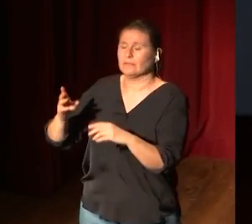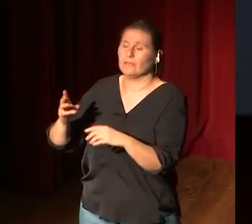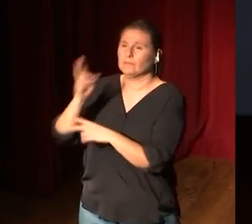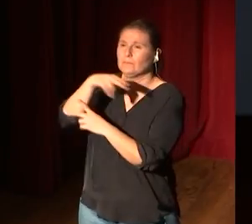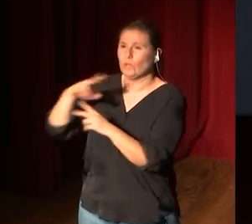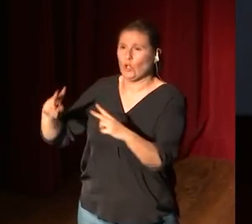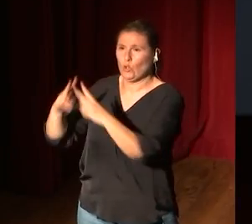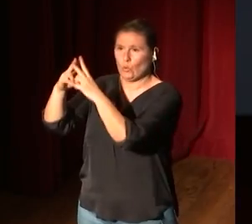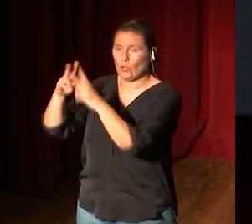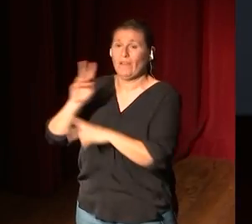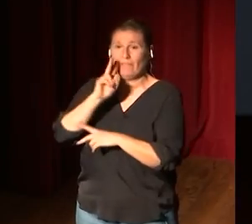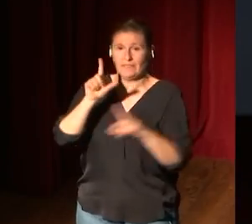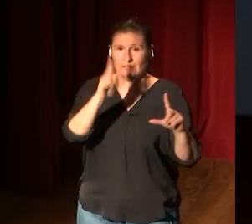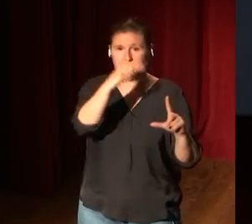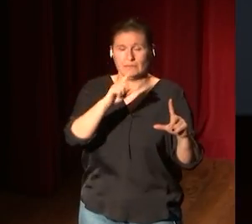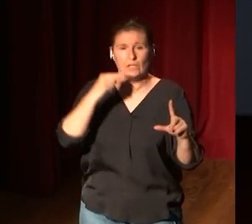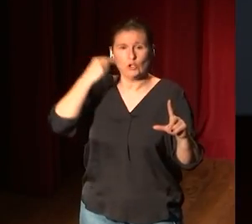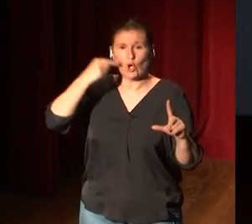ves la Yoconda, así,